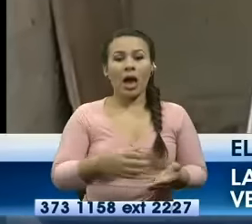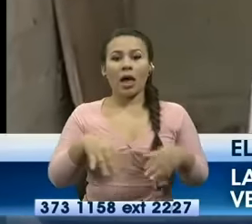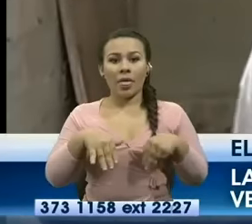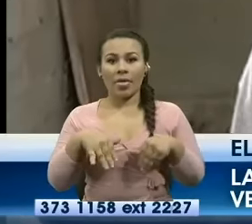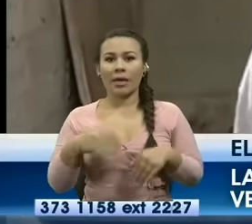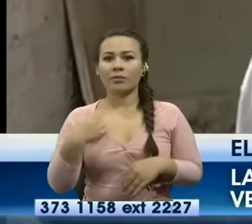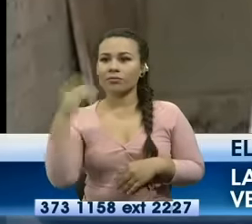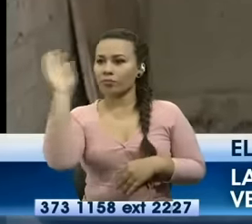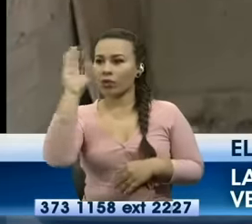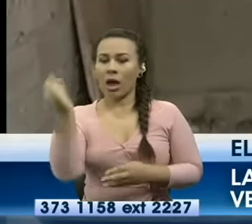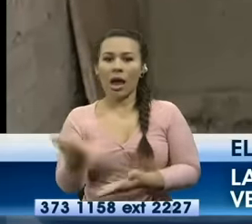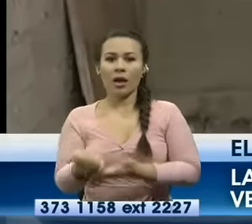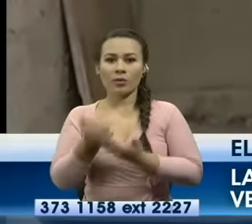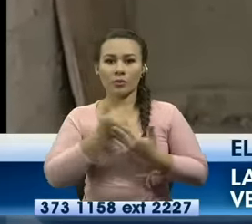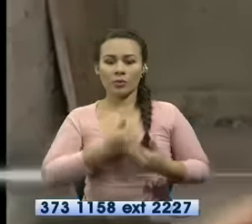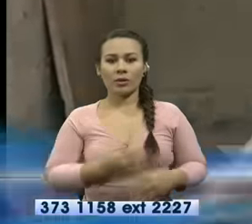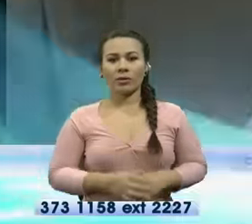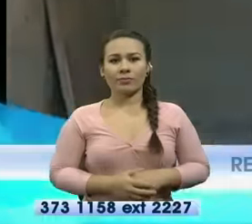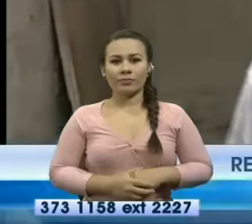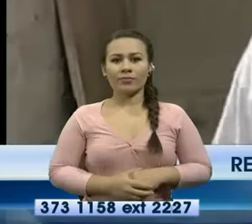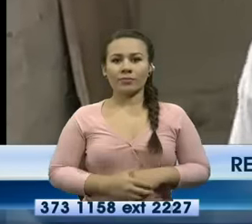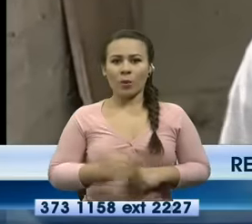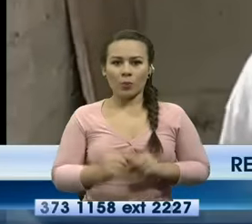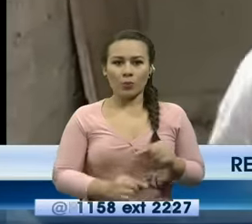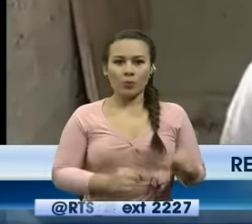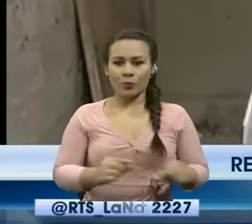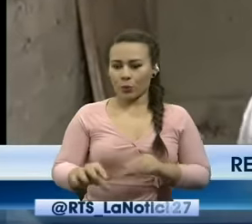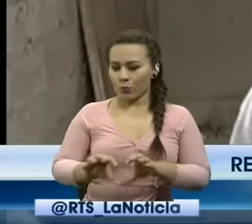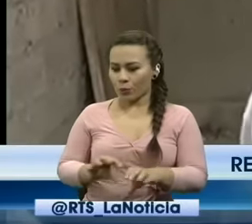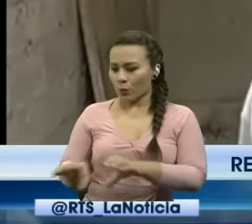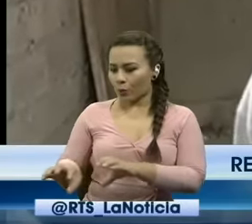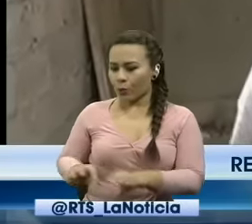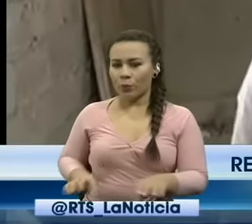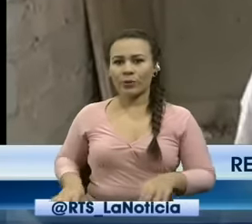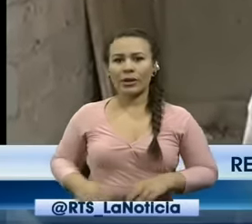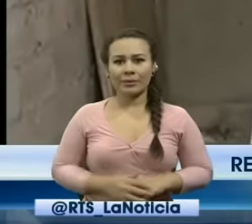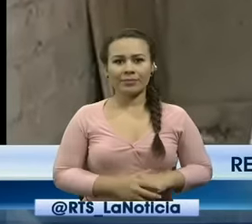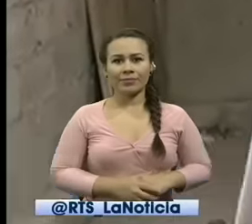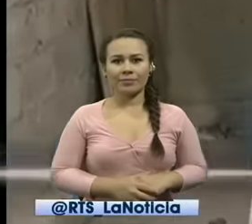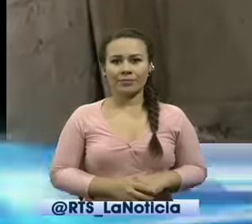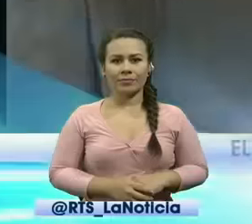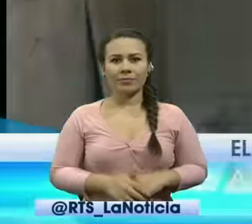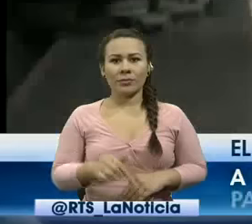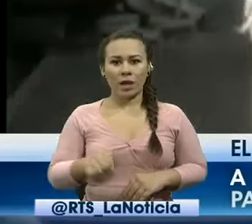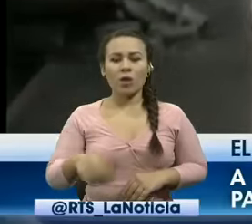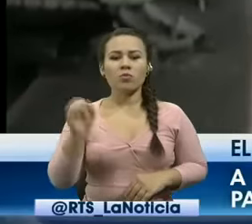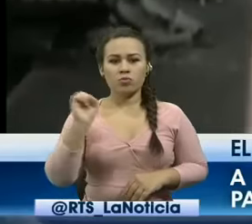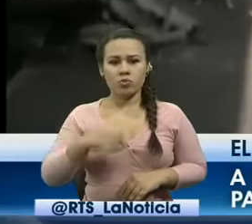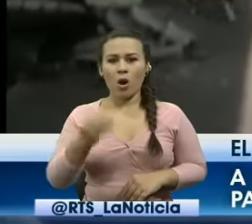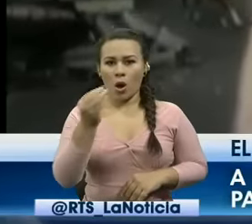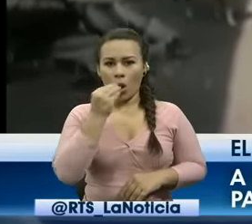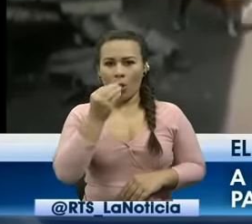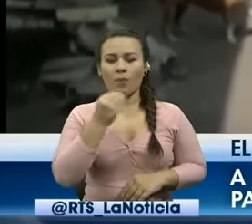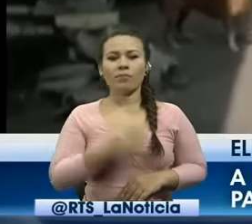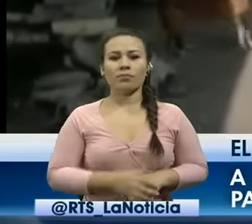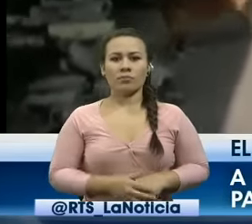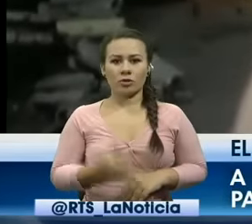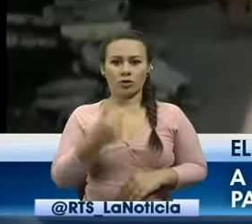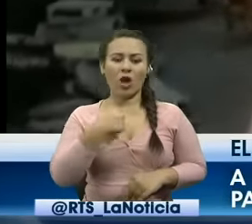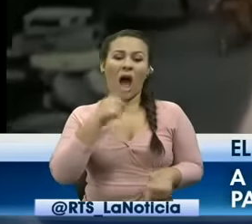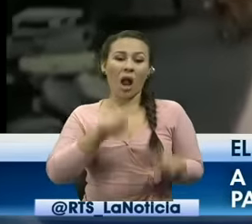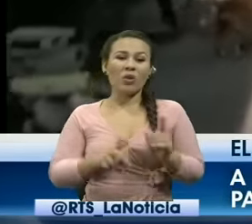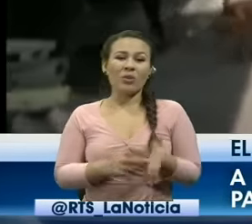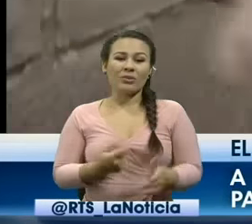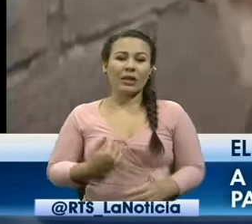ahí pidiendo cualquier ayuda así como así poquito a poquito de poquito a poquito pero ellos no sufren de hambre más vale ya a veces que a veces yo